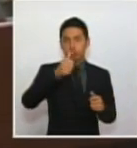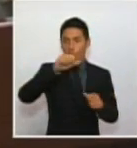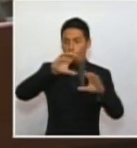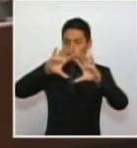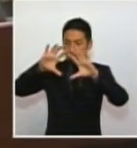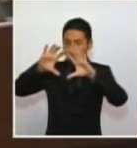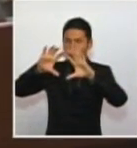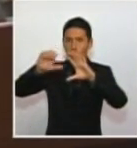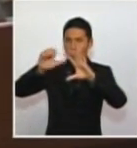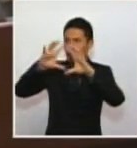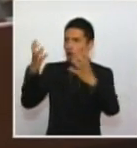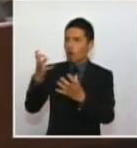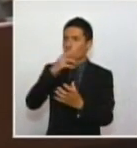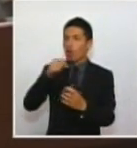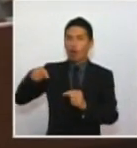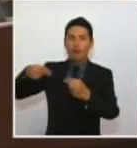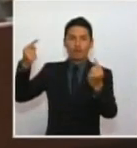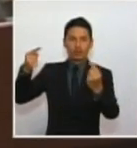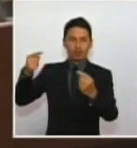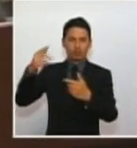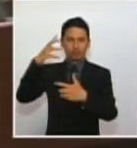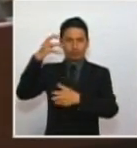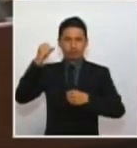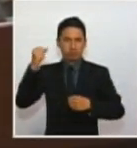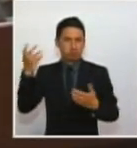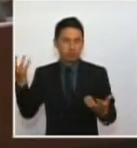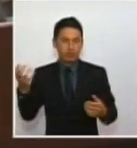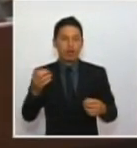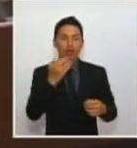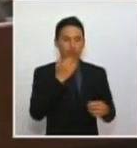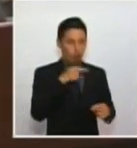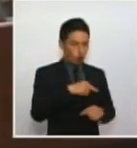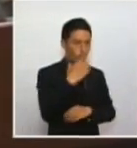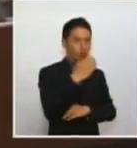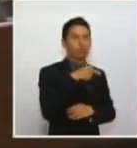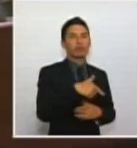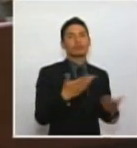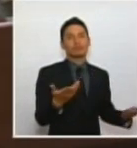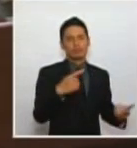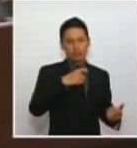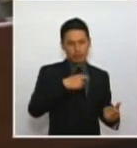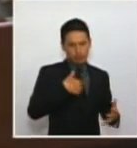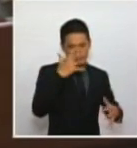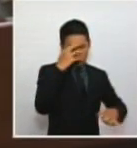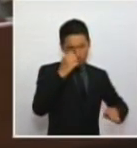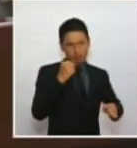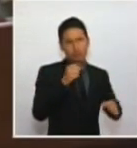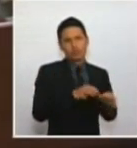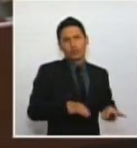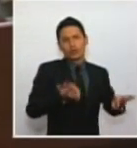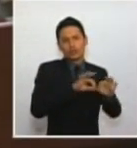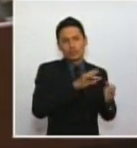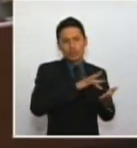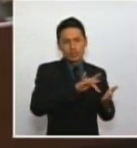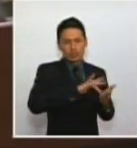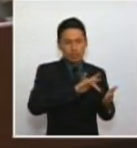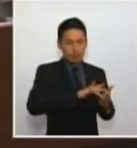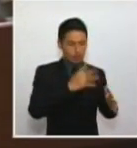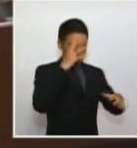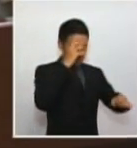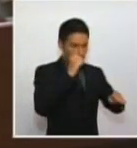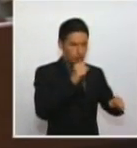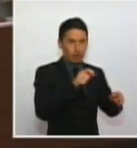conflicto armado, imagínese si Colombia no va a necesitar que sus fuerzas militares estén rodeadas